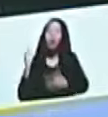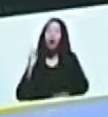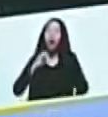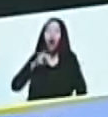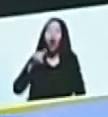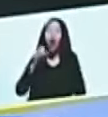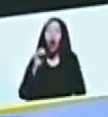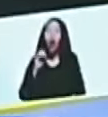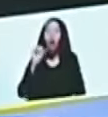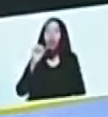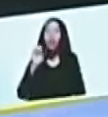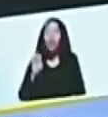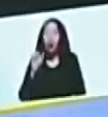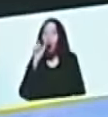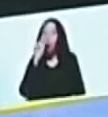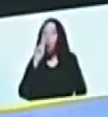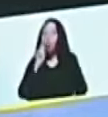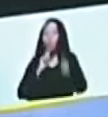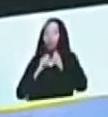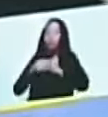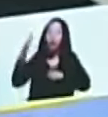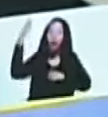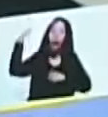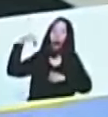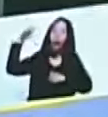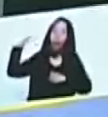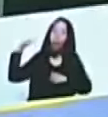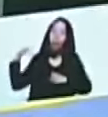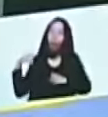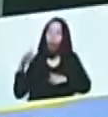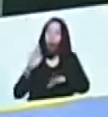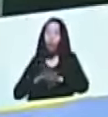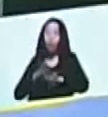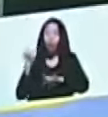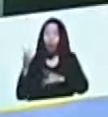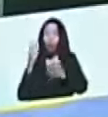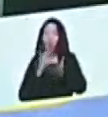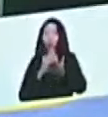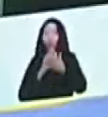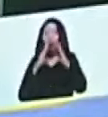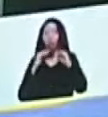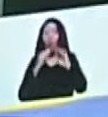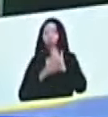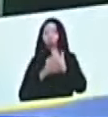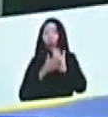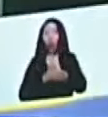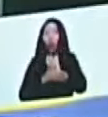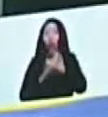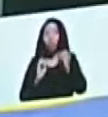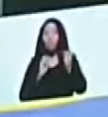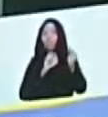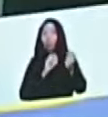recordado, siempre querido, siempre presente, porque siempre que se hable de diálogo, estará José Vicente,